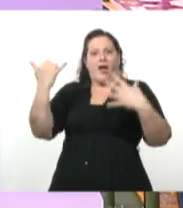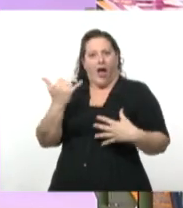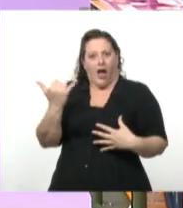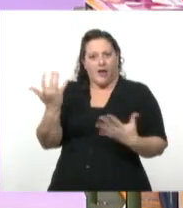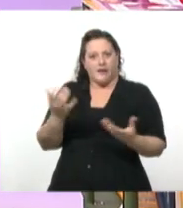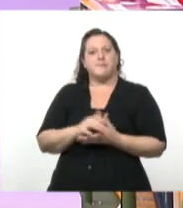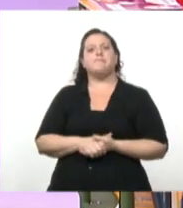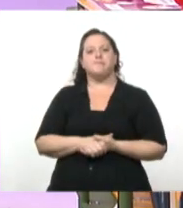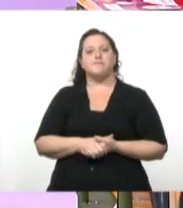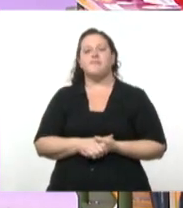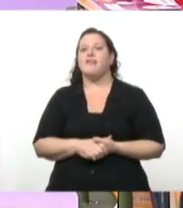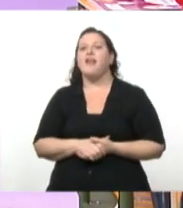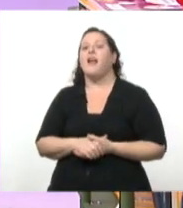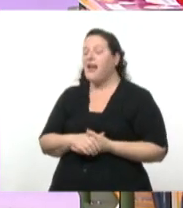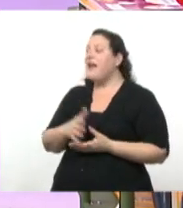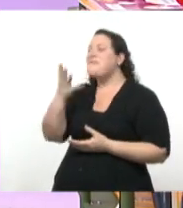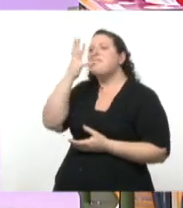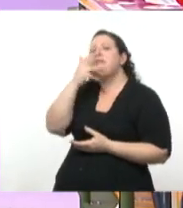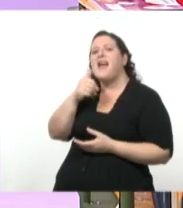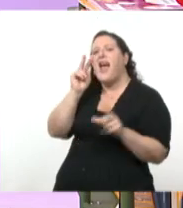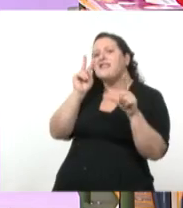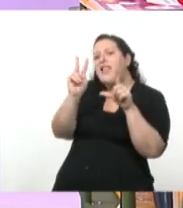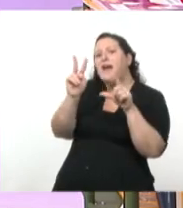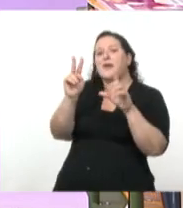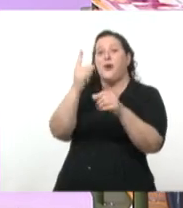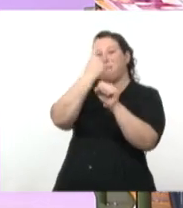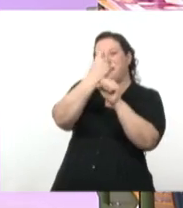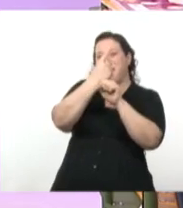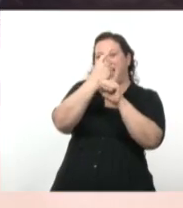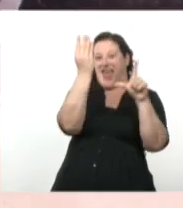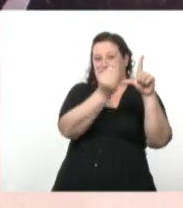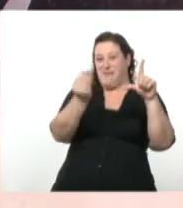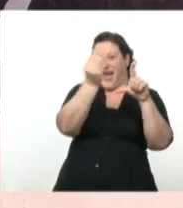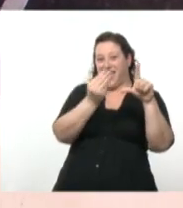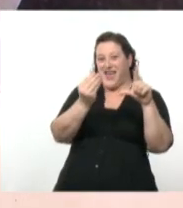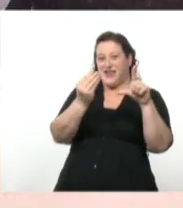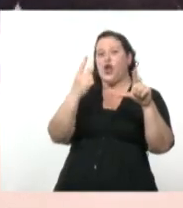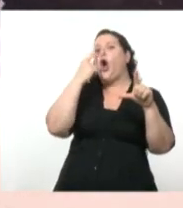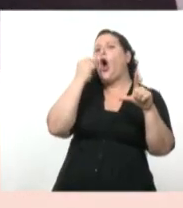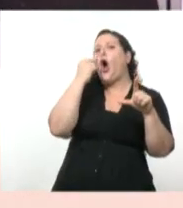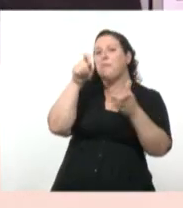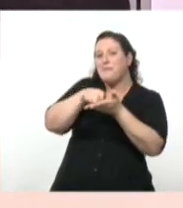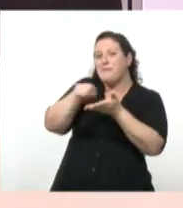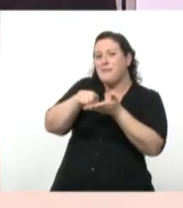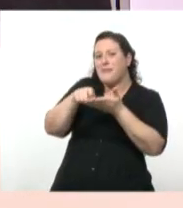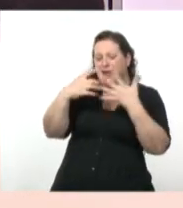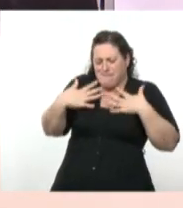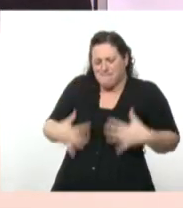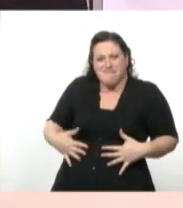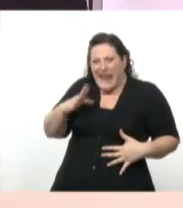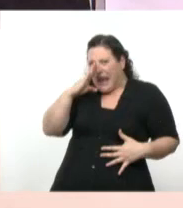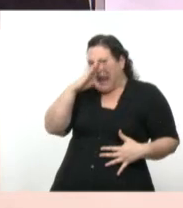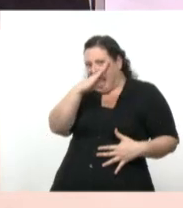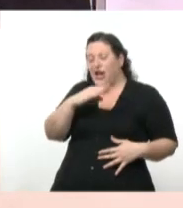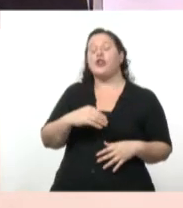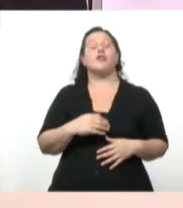del escritor totalmente negra en la primera imagen. En esta. Bueno, ahí es donde decíamos, esta cuestión de la